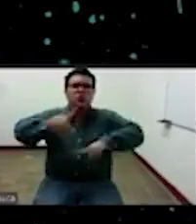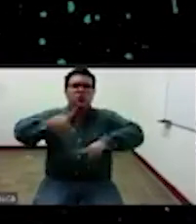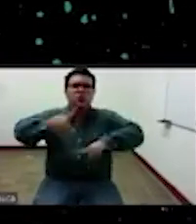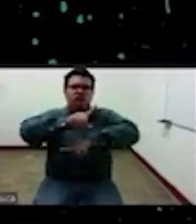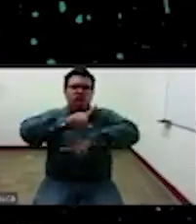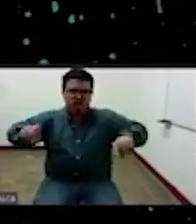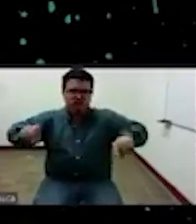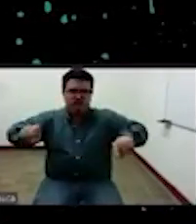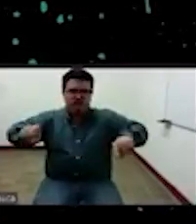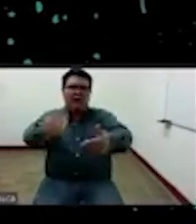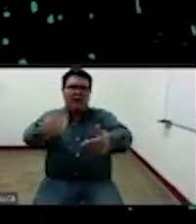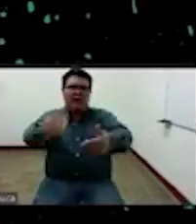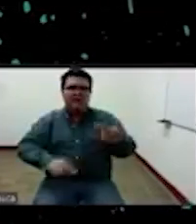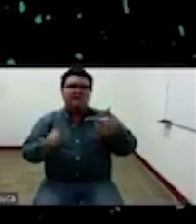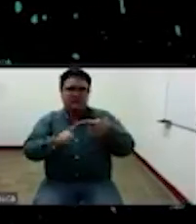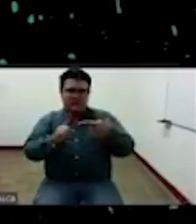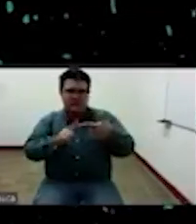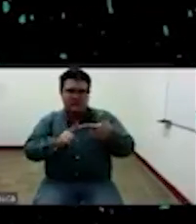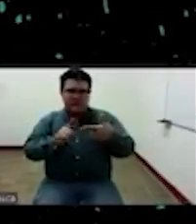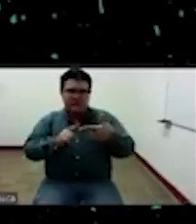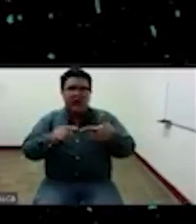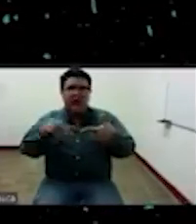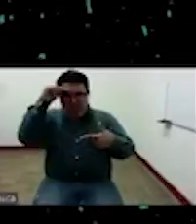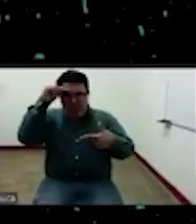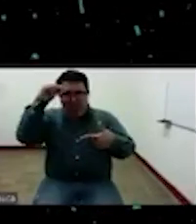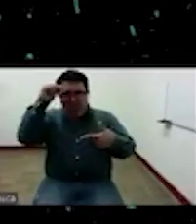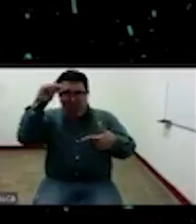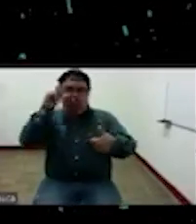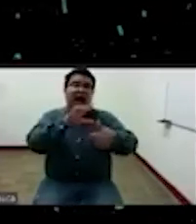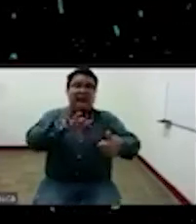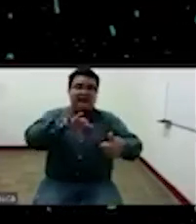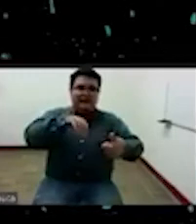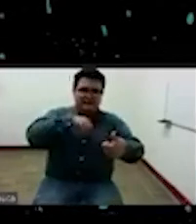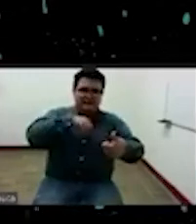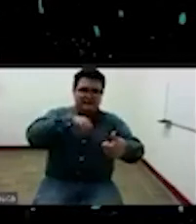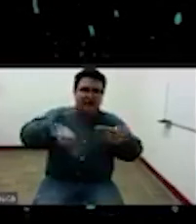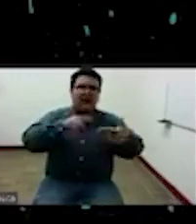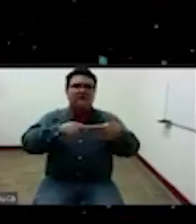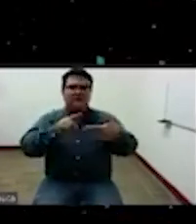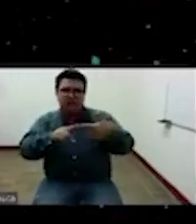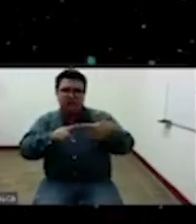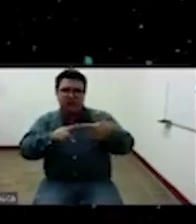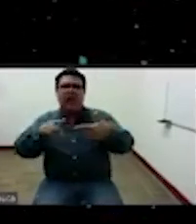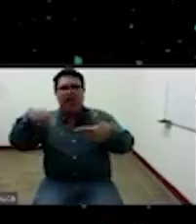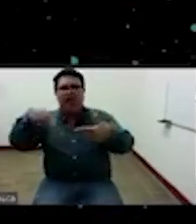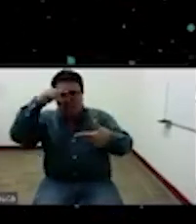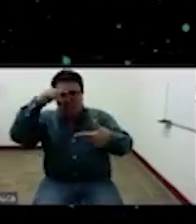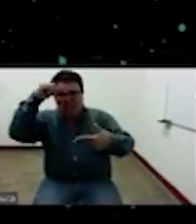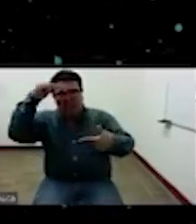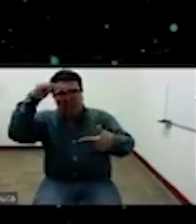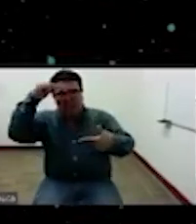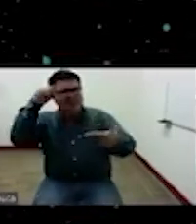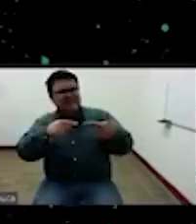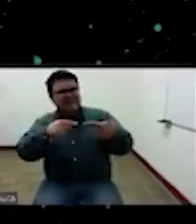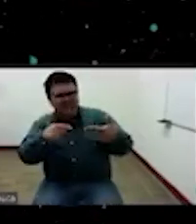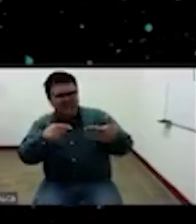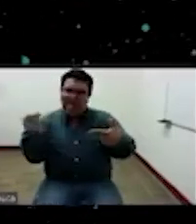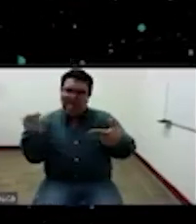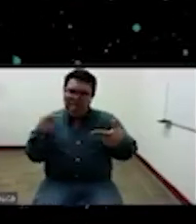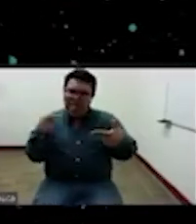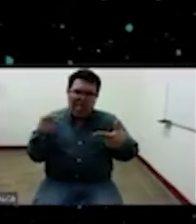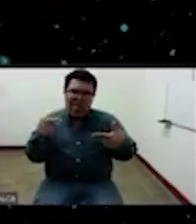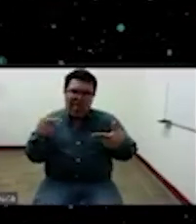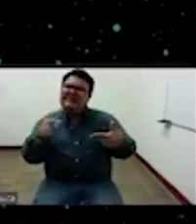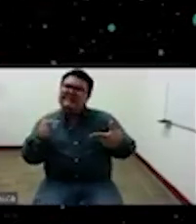posteriormente otra etapa que él propone es el tema de la negación ¿no? él dice que esta afirmación condiciona la negación y esa negación